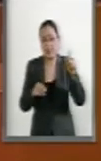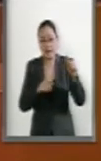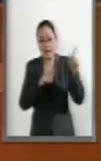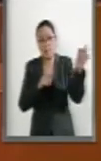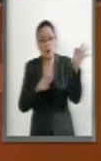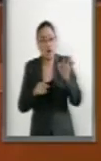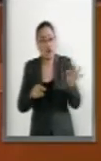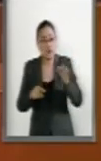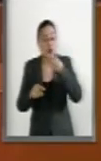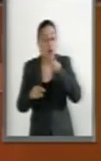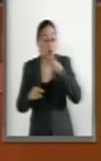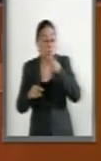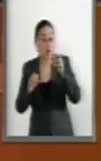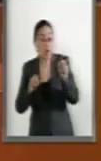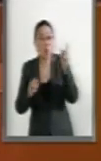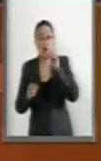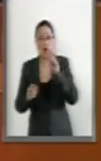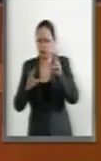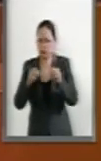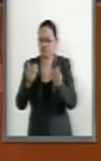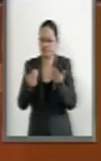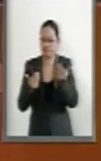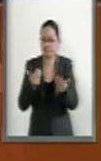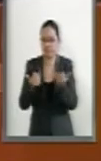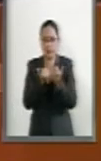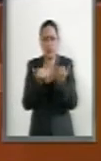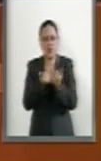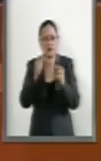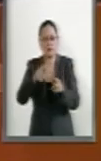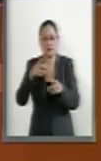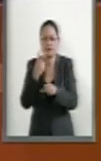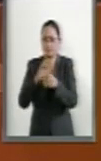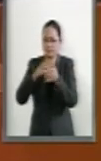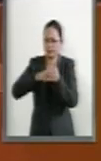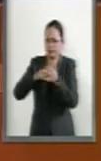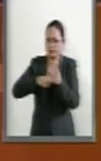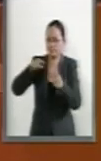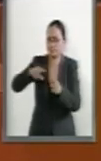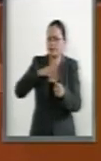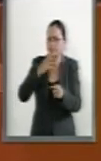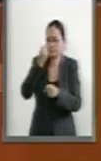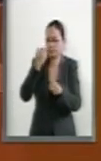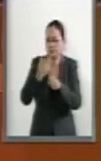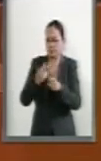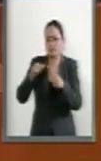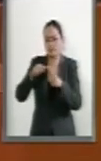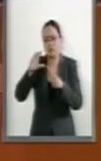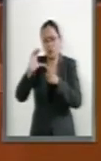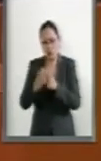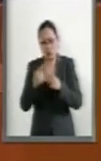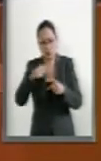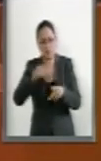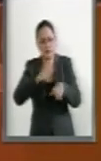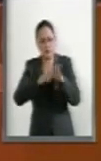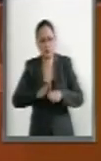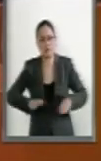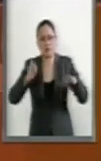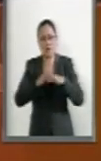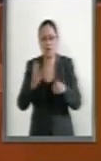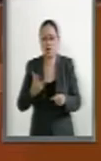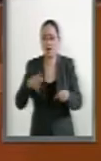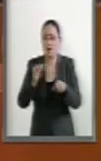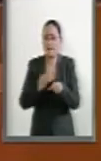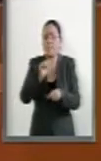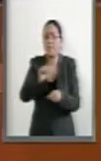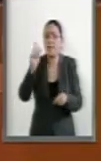candidatos del mismo género. También con la modificación en la integración de comisiones y secretarios auxiliares, haciendo énfasis en la inclusión de